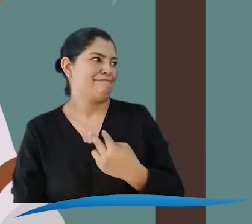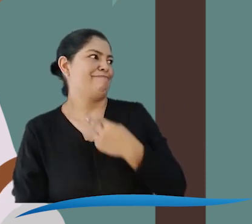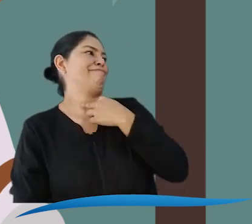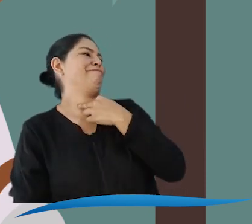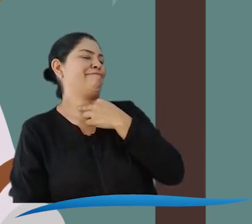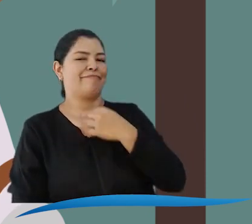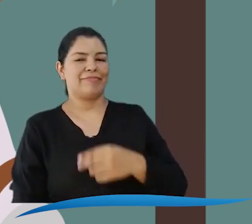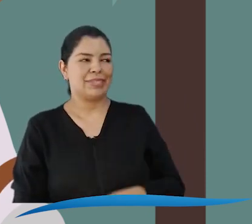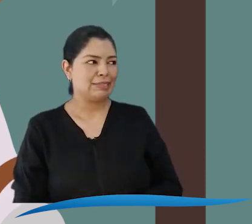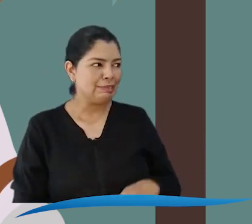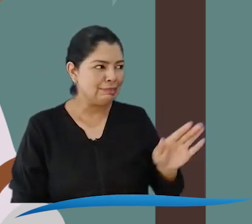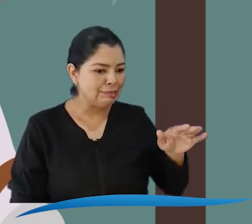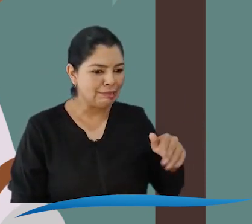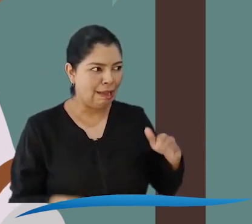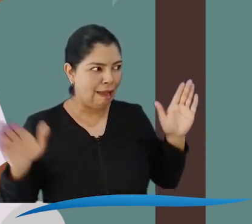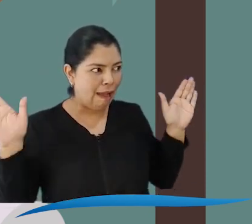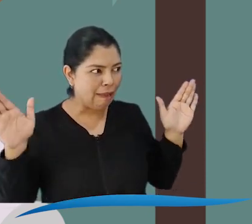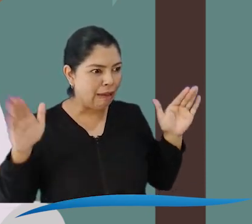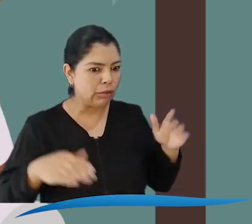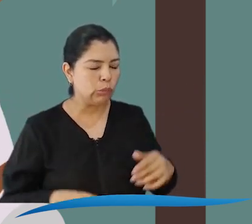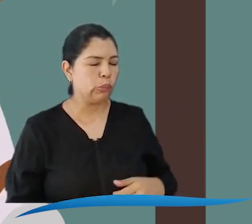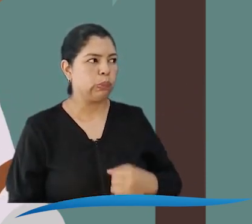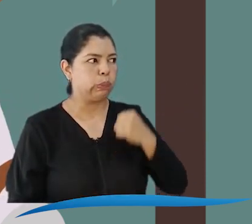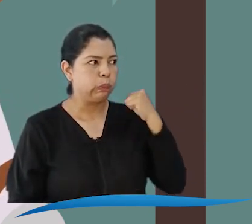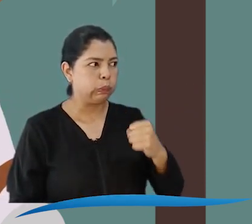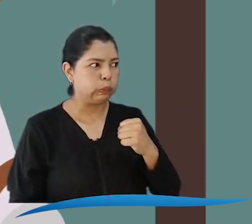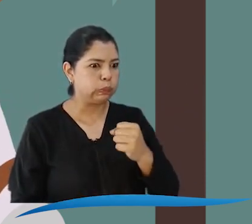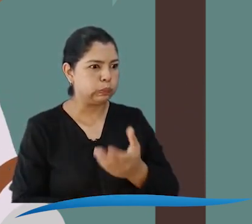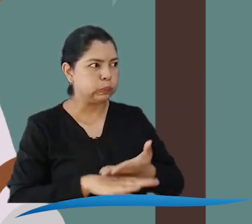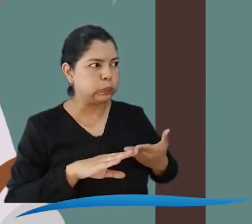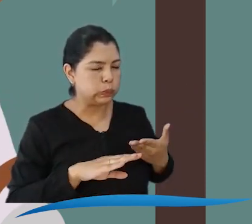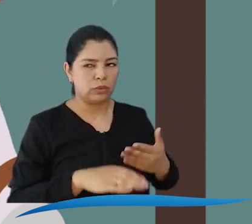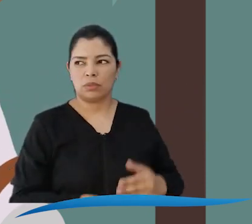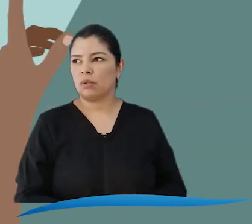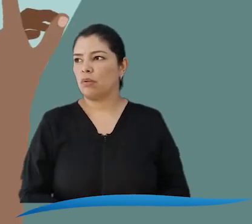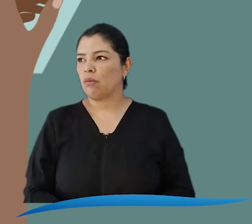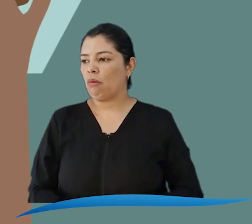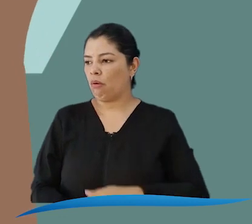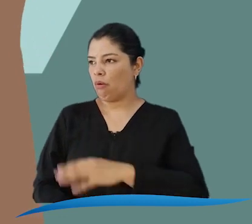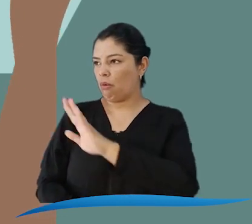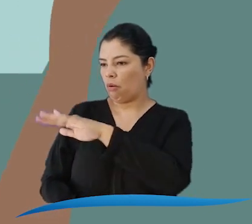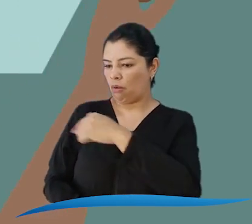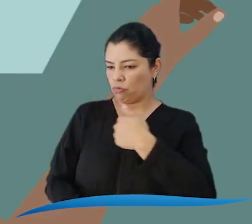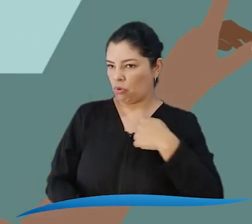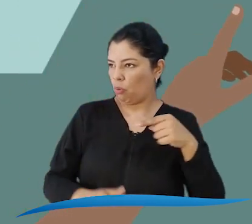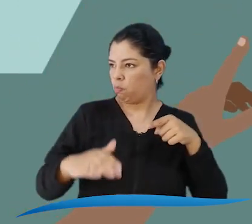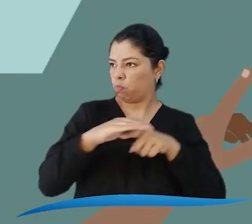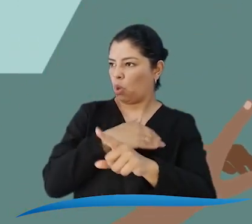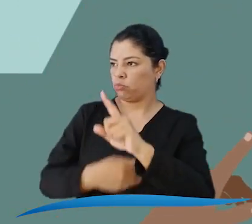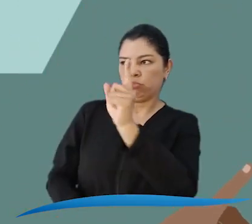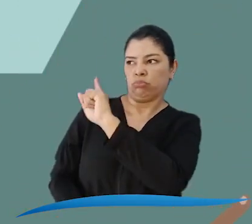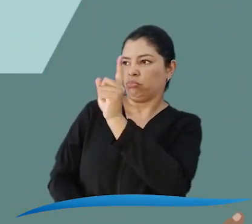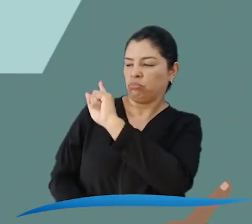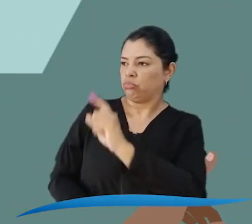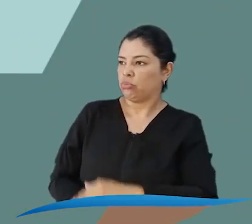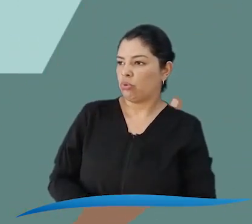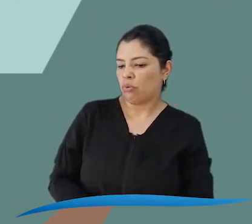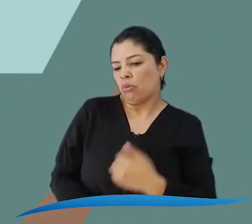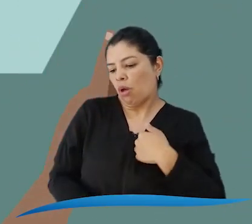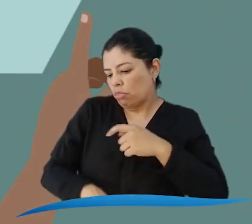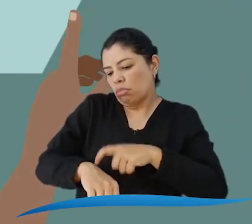pero no lo dejaron. Es que esa gente de Los Arcángeles es bien intensa. No, Bonifacio, ningún volarme.